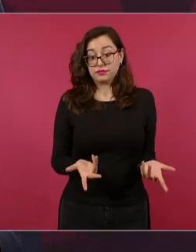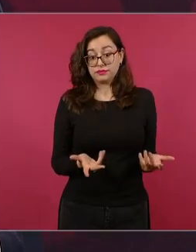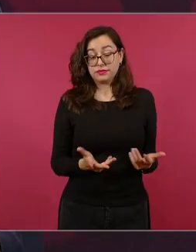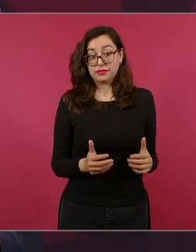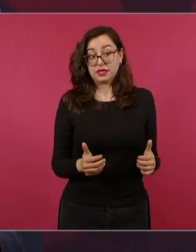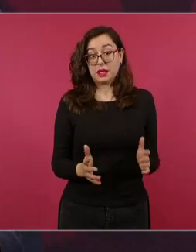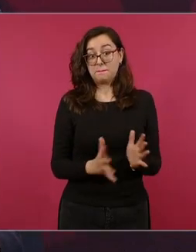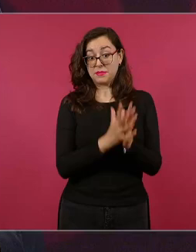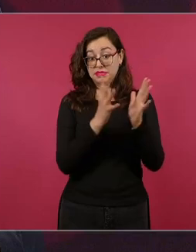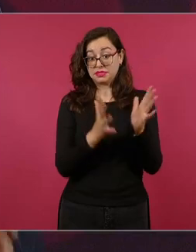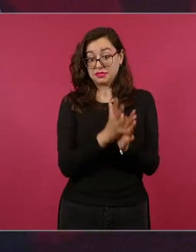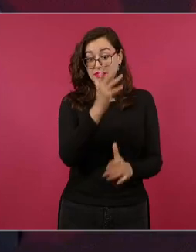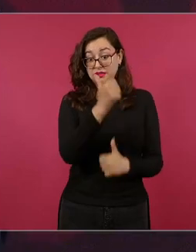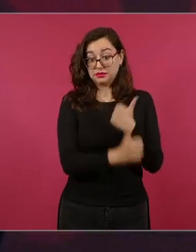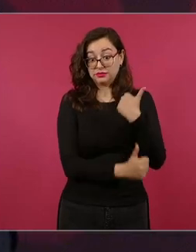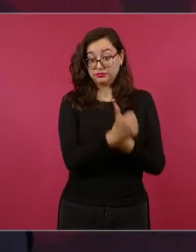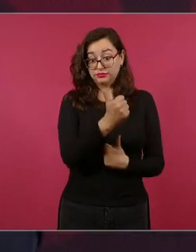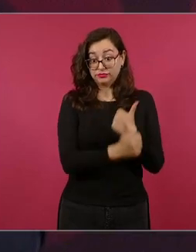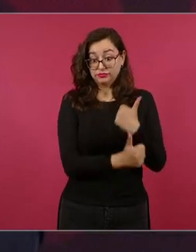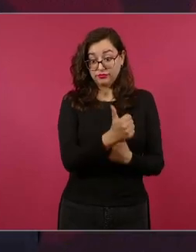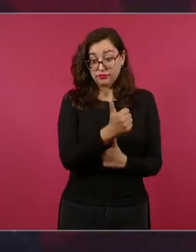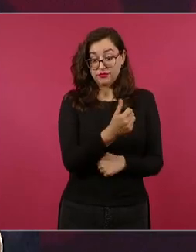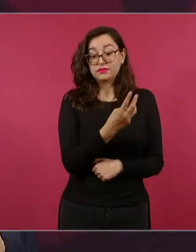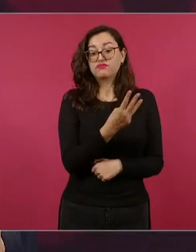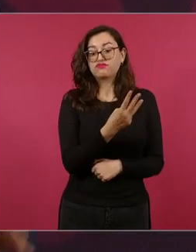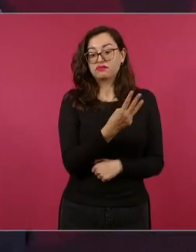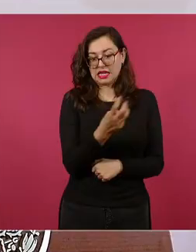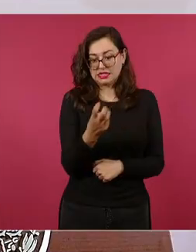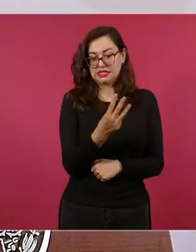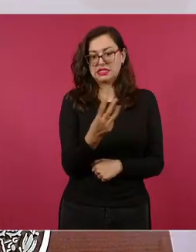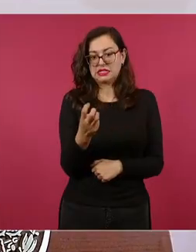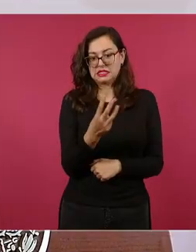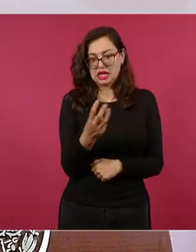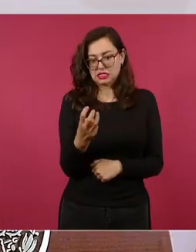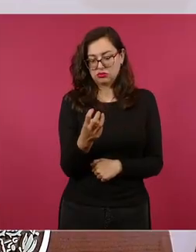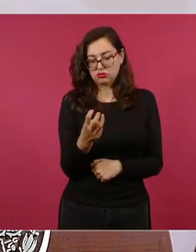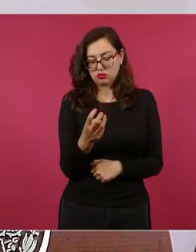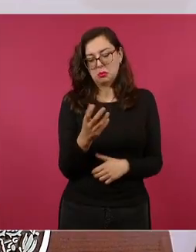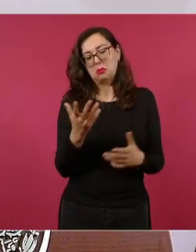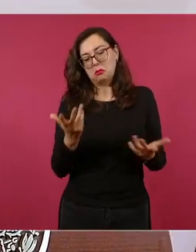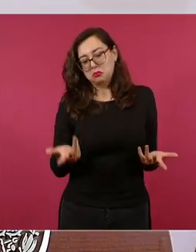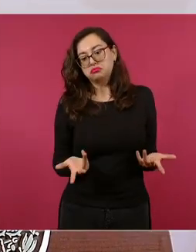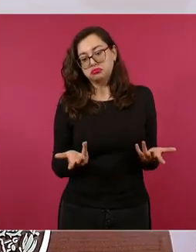pues se ponen los 300 nombres en una papeleta